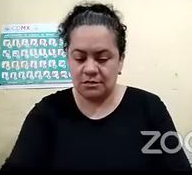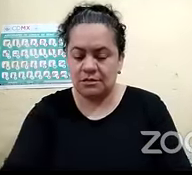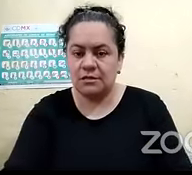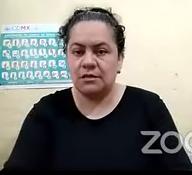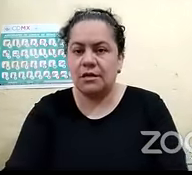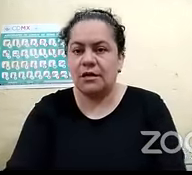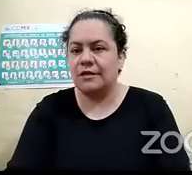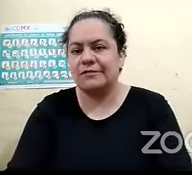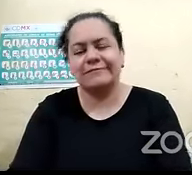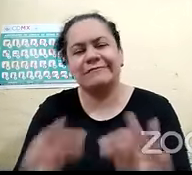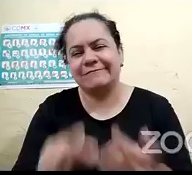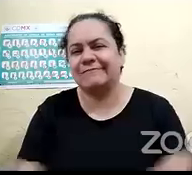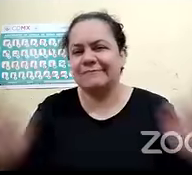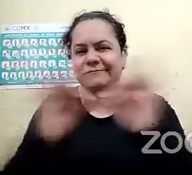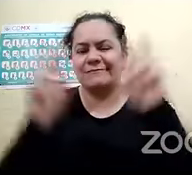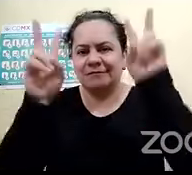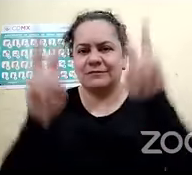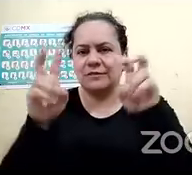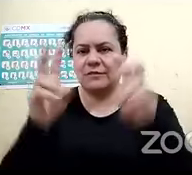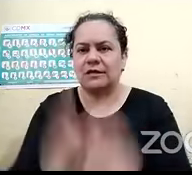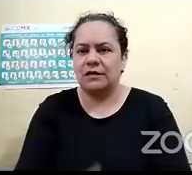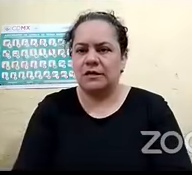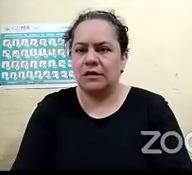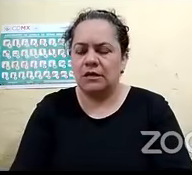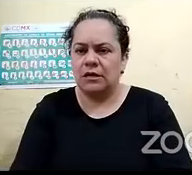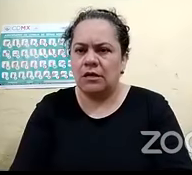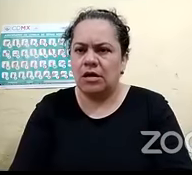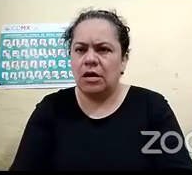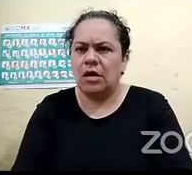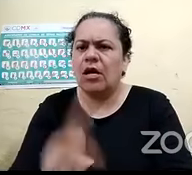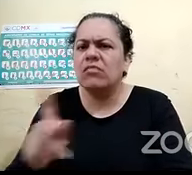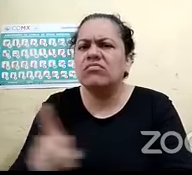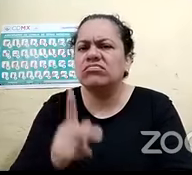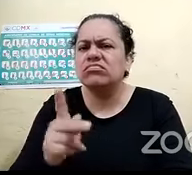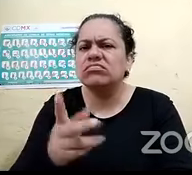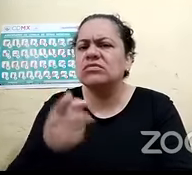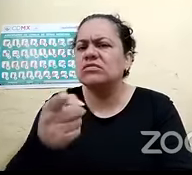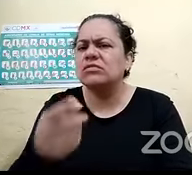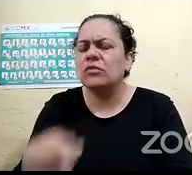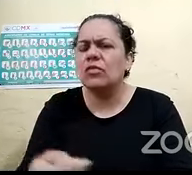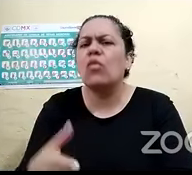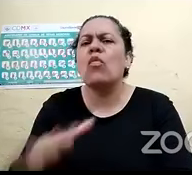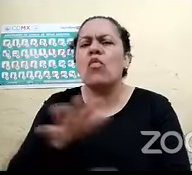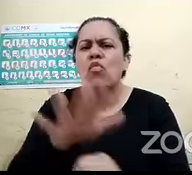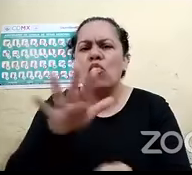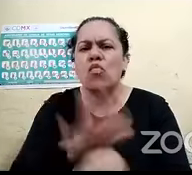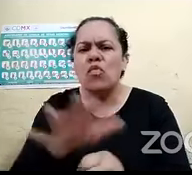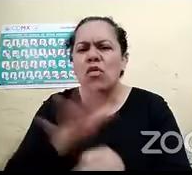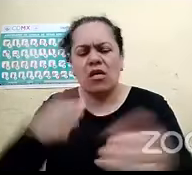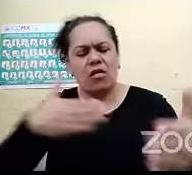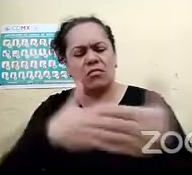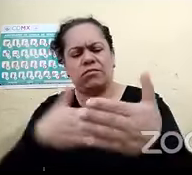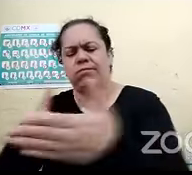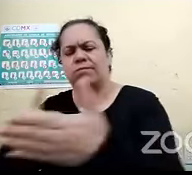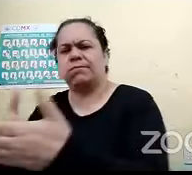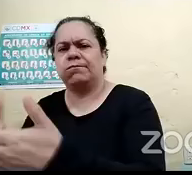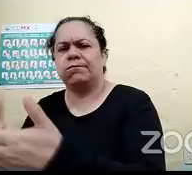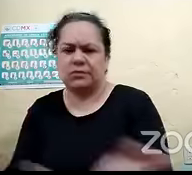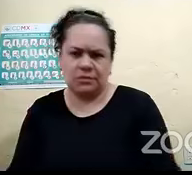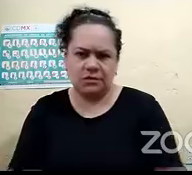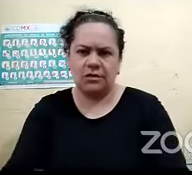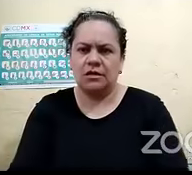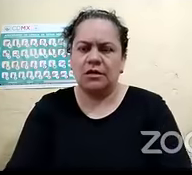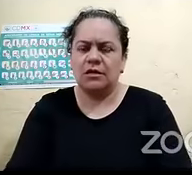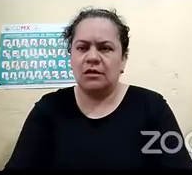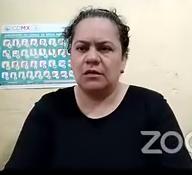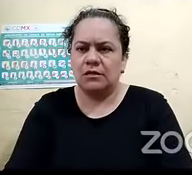David Alvores nos preguntaba cuáles son las principales barreras físicas que tienen en los edificios y lugares públicos que bueno de alguna manera